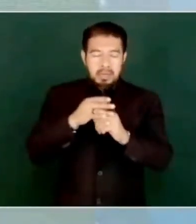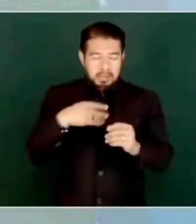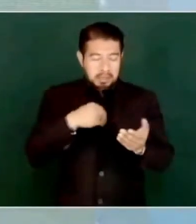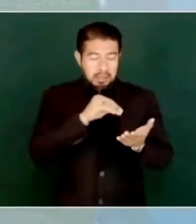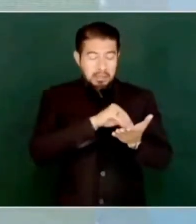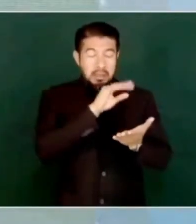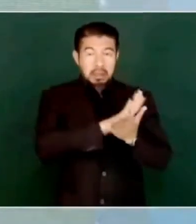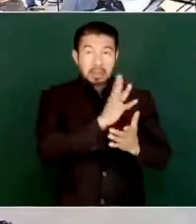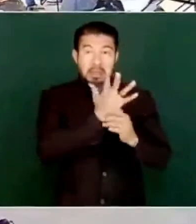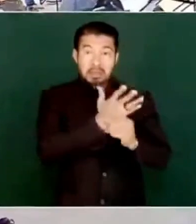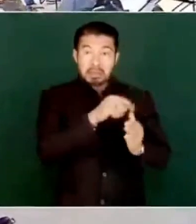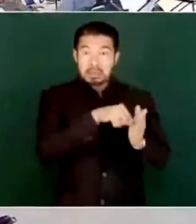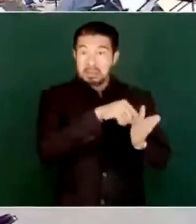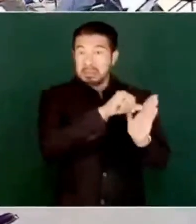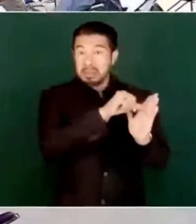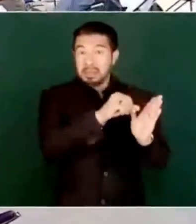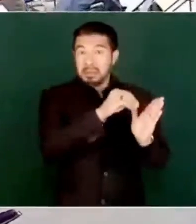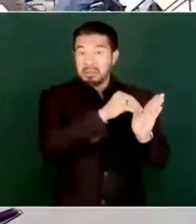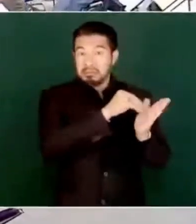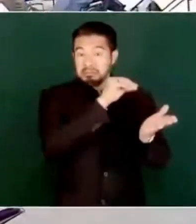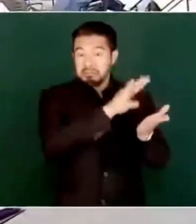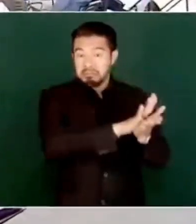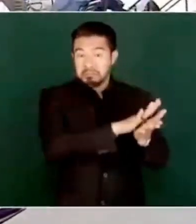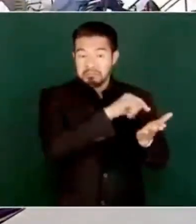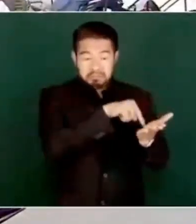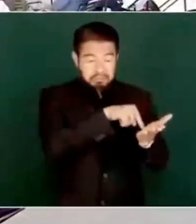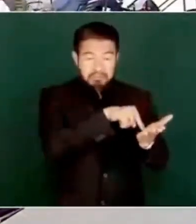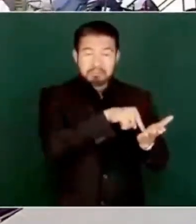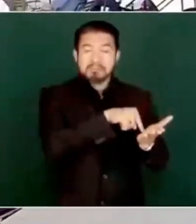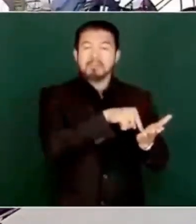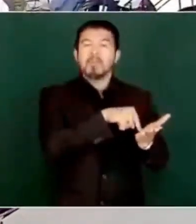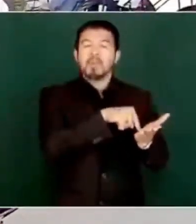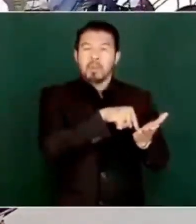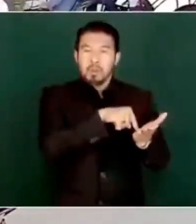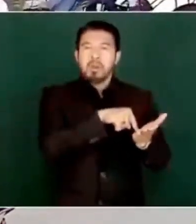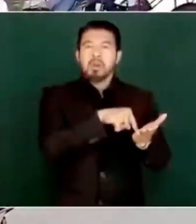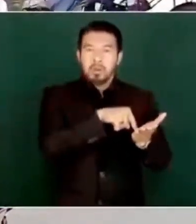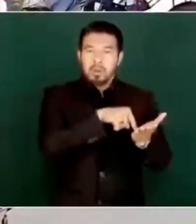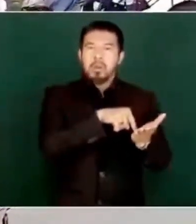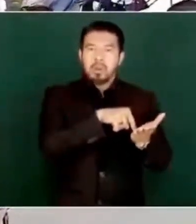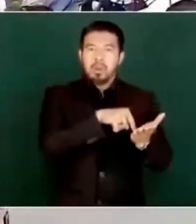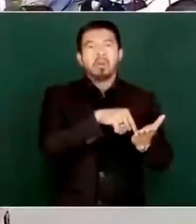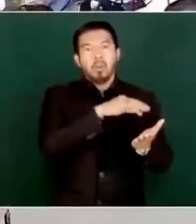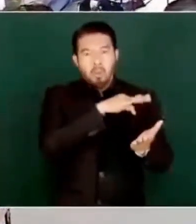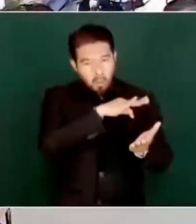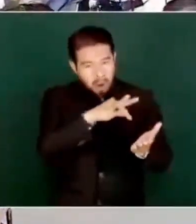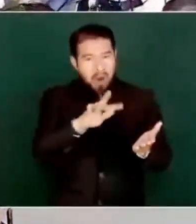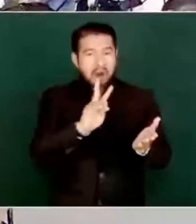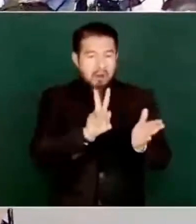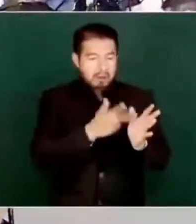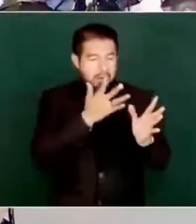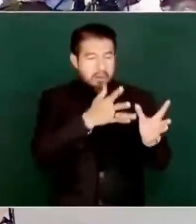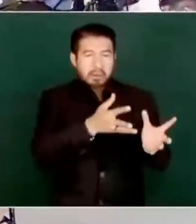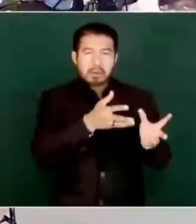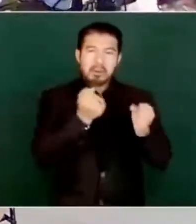asentado que ese gobierno podía recuperar